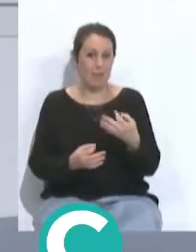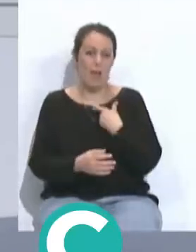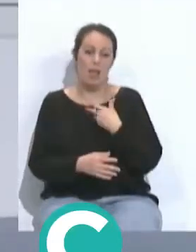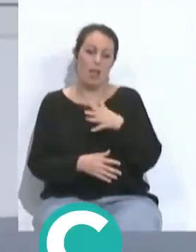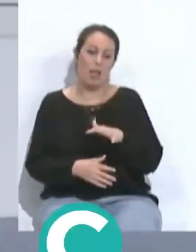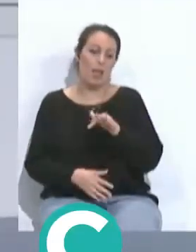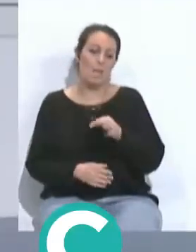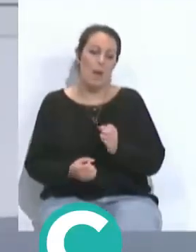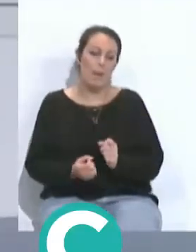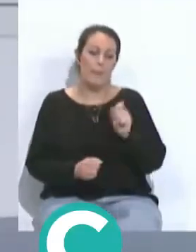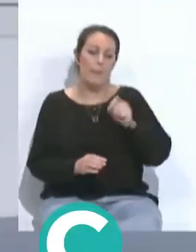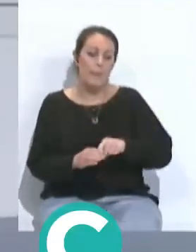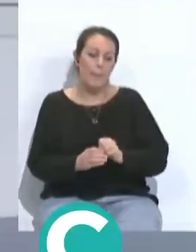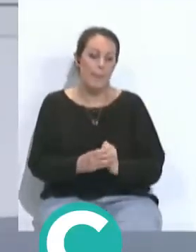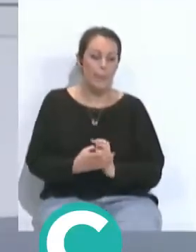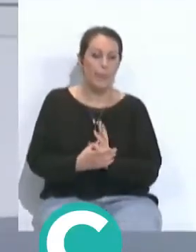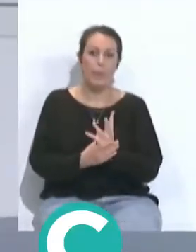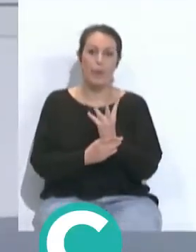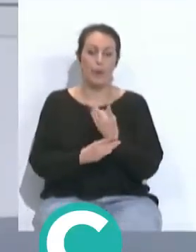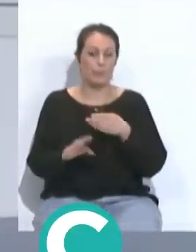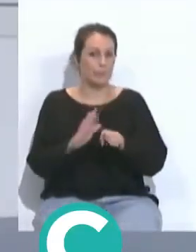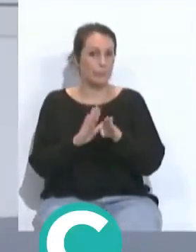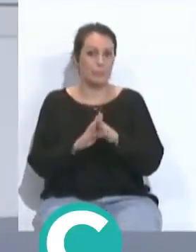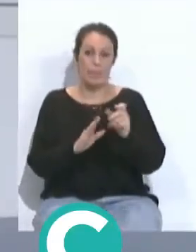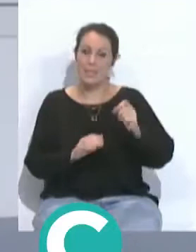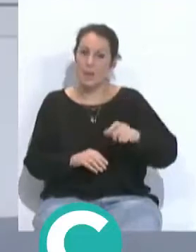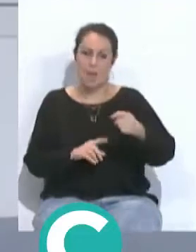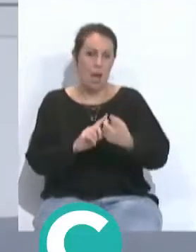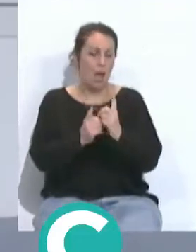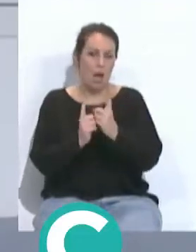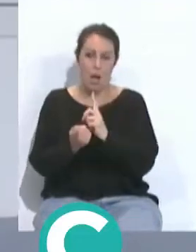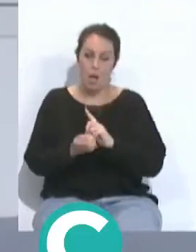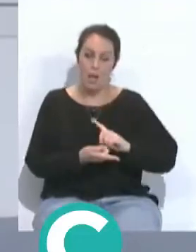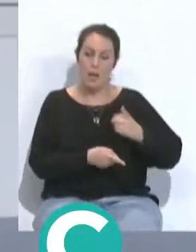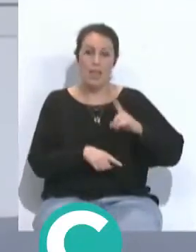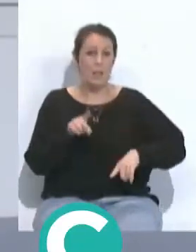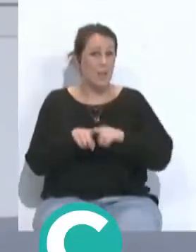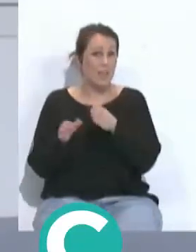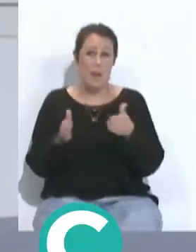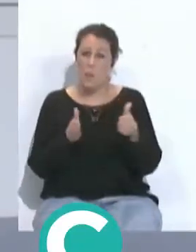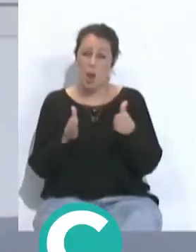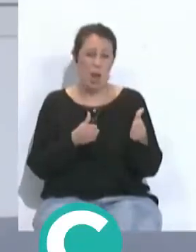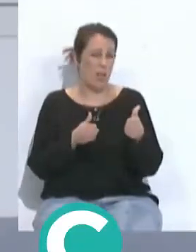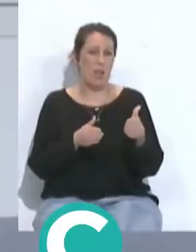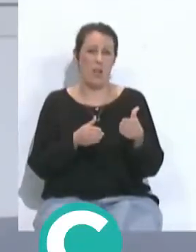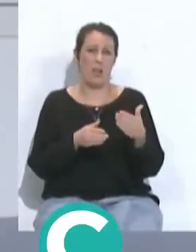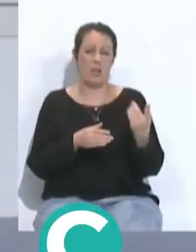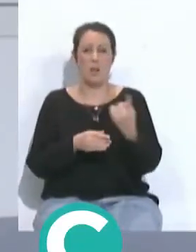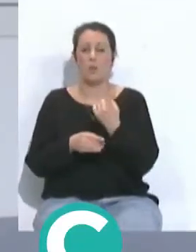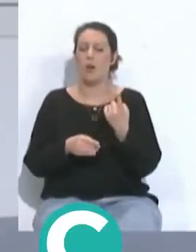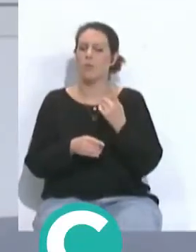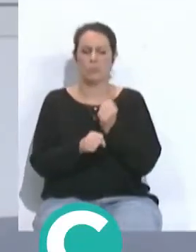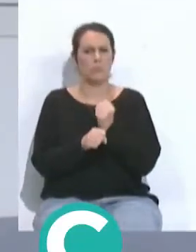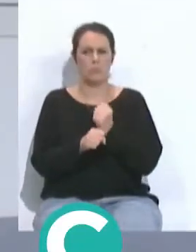sembrarlo, continuamente están cambiando el tipo de semillas según la temporada, eso lleva un trabajo muy